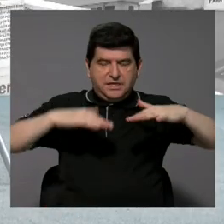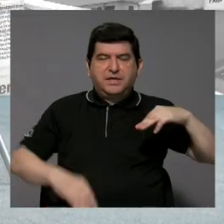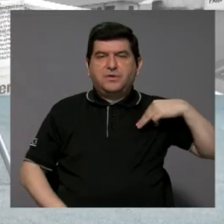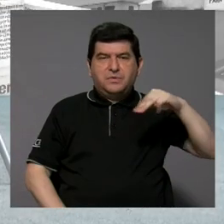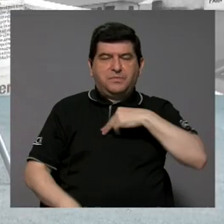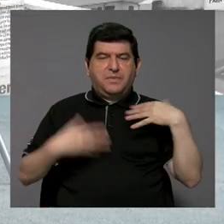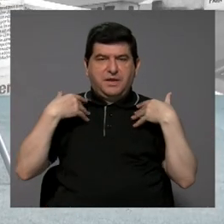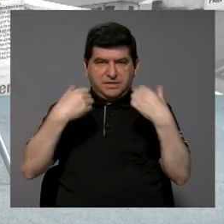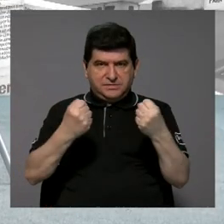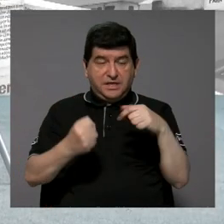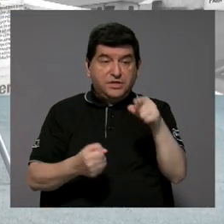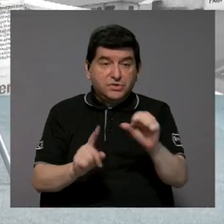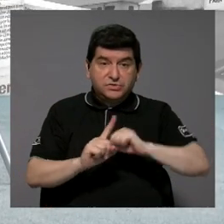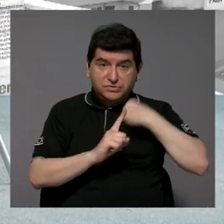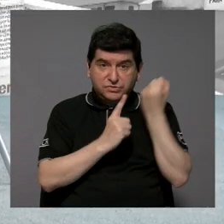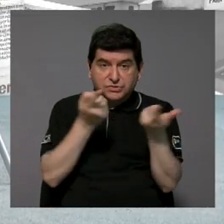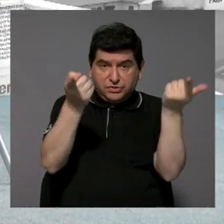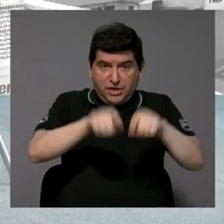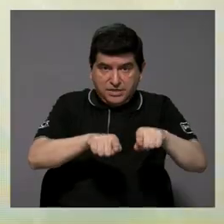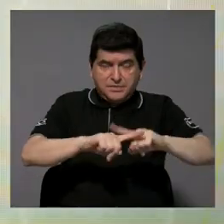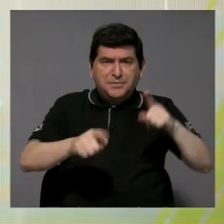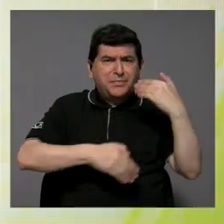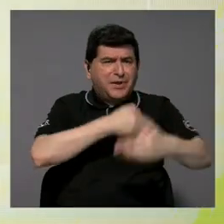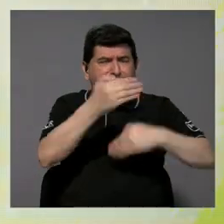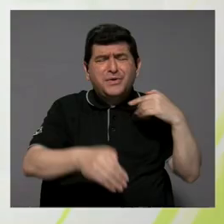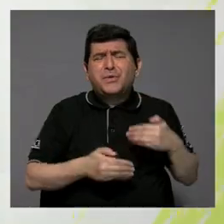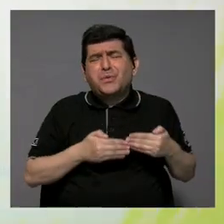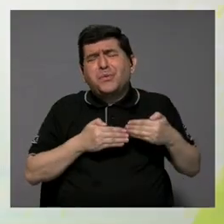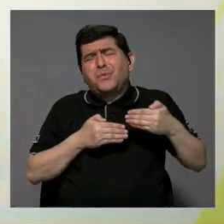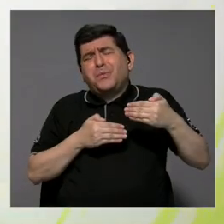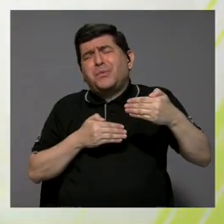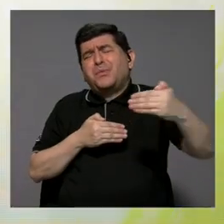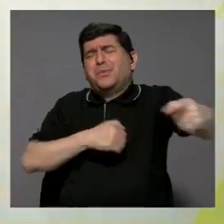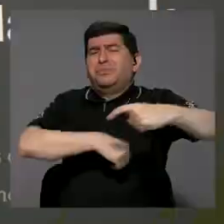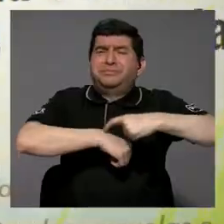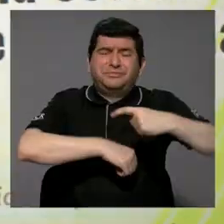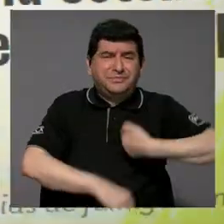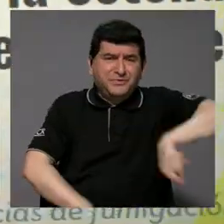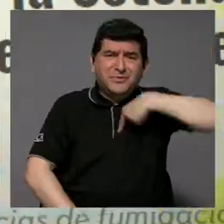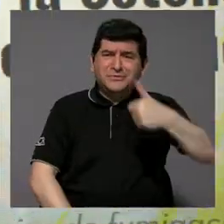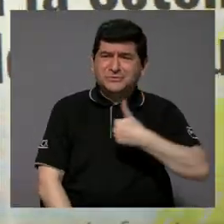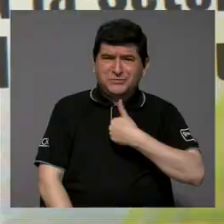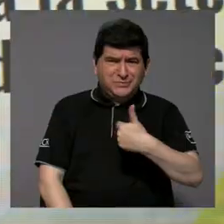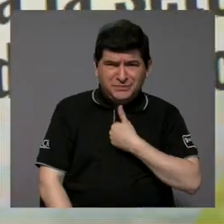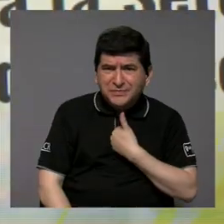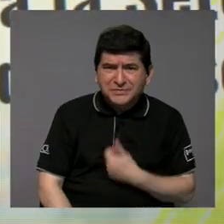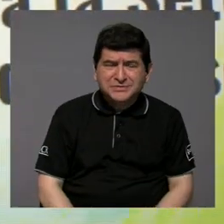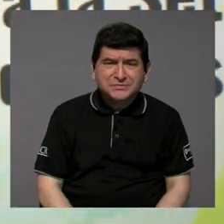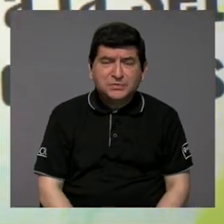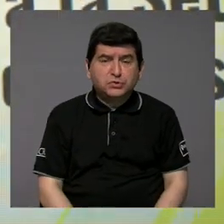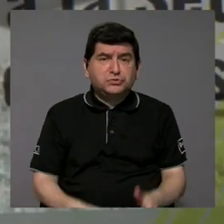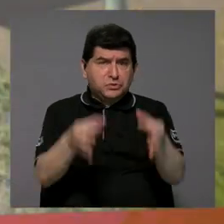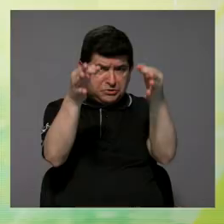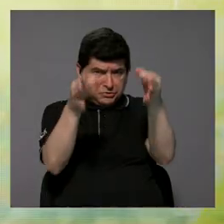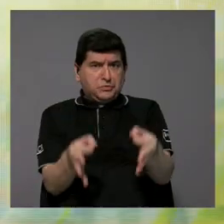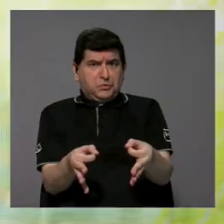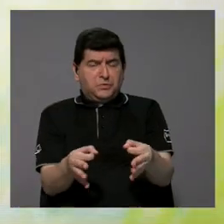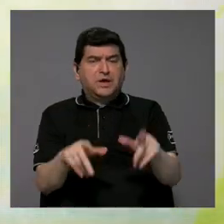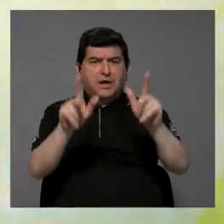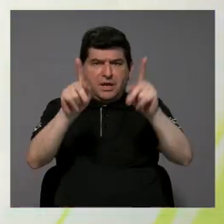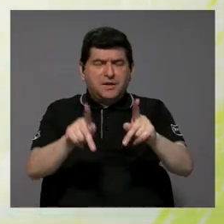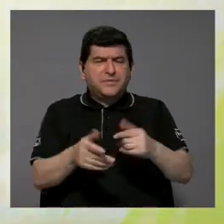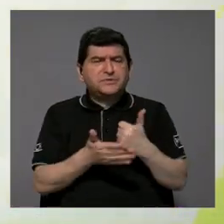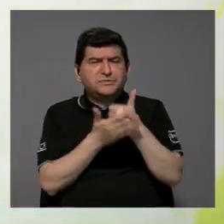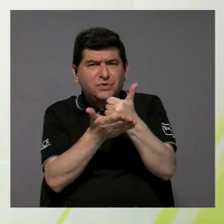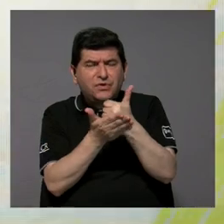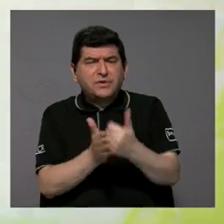cuando pasa esto, pero en realidad son procesos tan largos, incluso nosotros mismos hemos ido a los tribunales con las personas, a